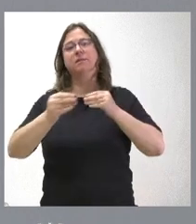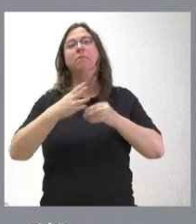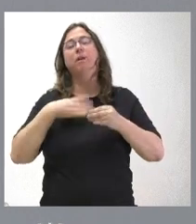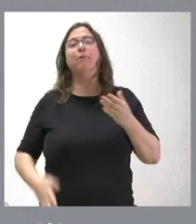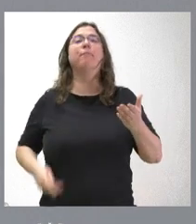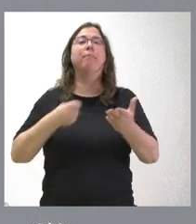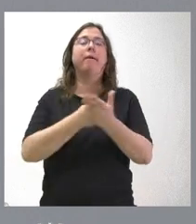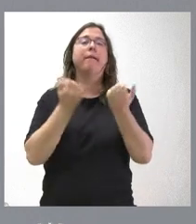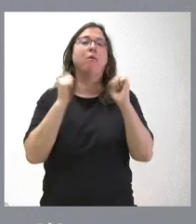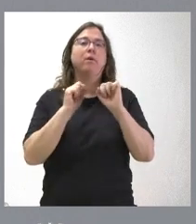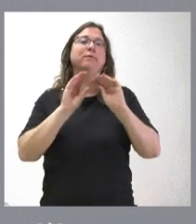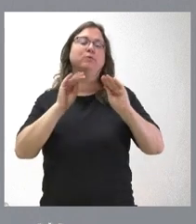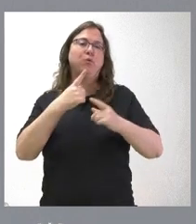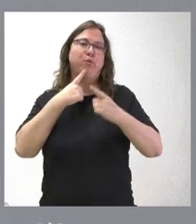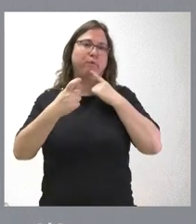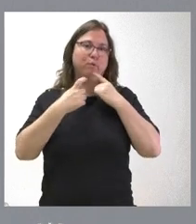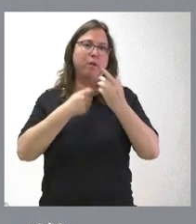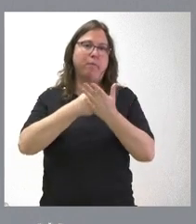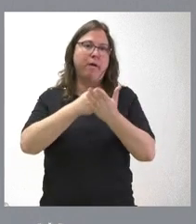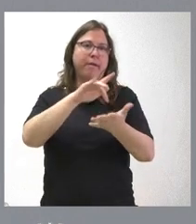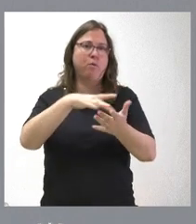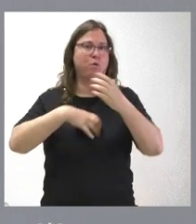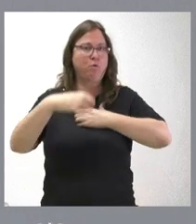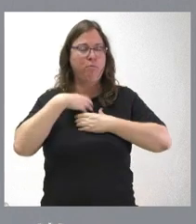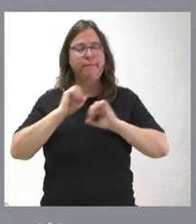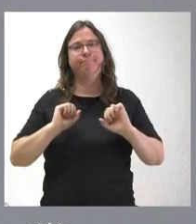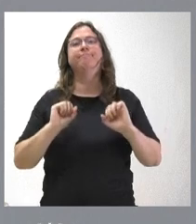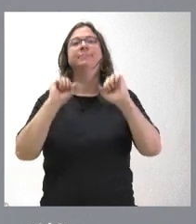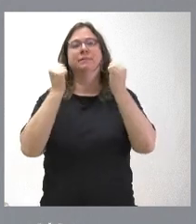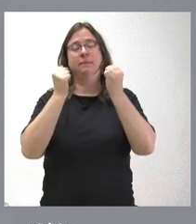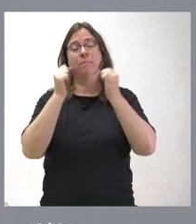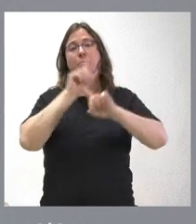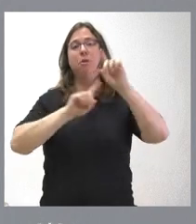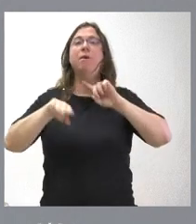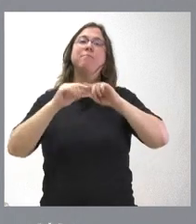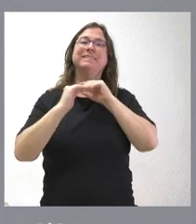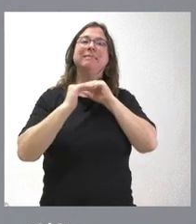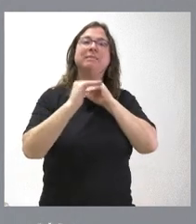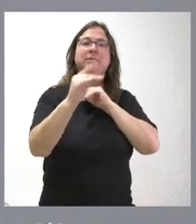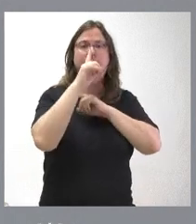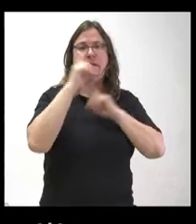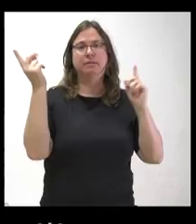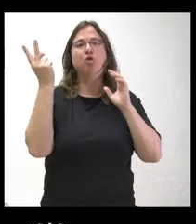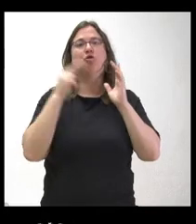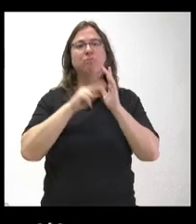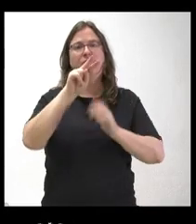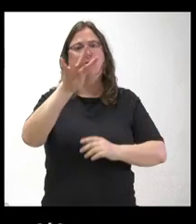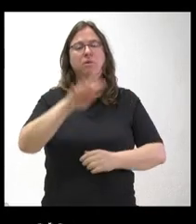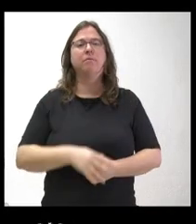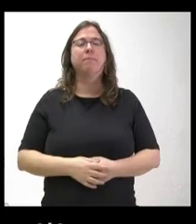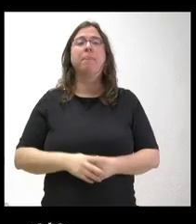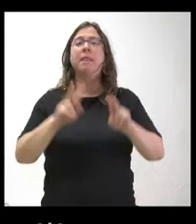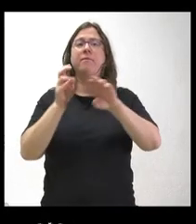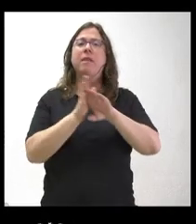pesar de esa dificultad y, por tanto, para resolver el problema y dar estabilidad para este año 2024. Y sobre Pedro